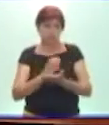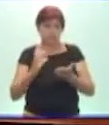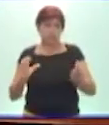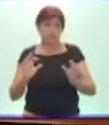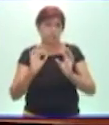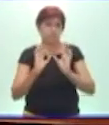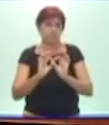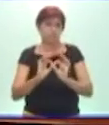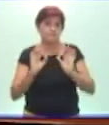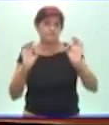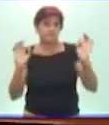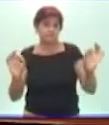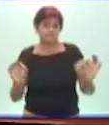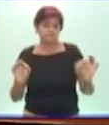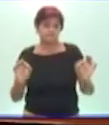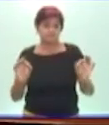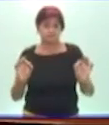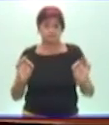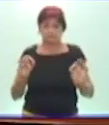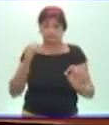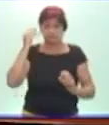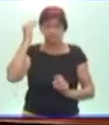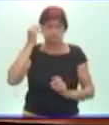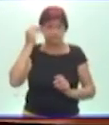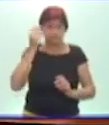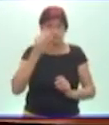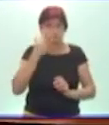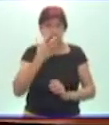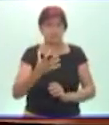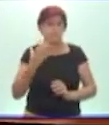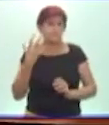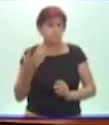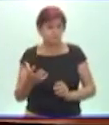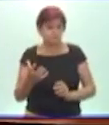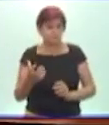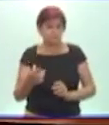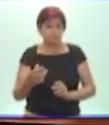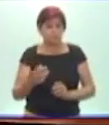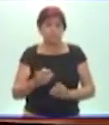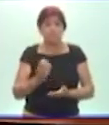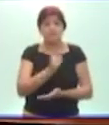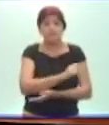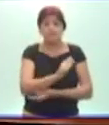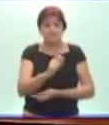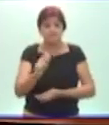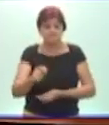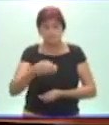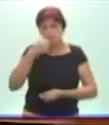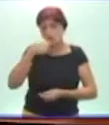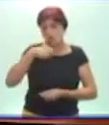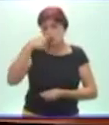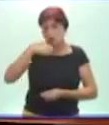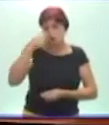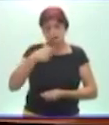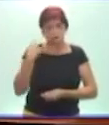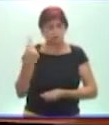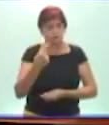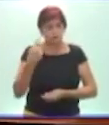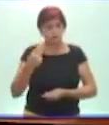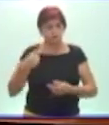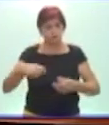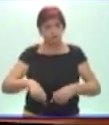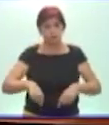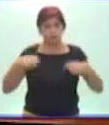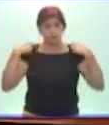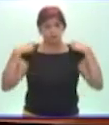importancia de enseñarlos desde las primeras edades a comer solos, a vestirse, a desvestirse, y eso es